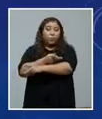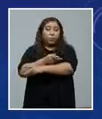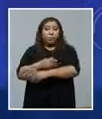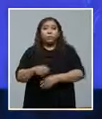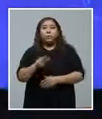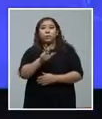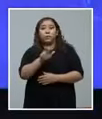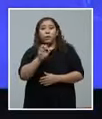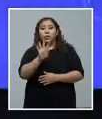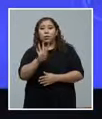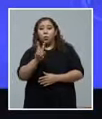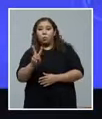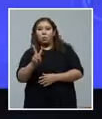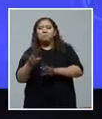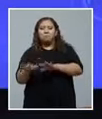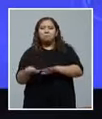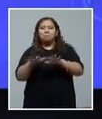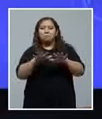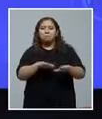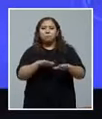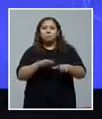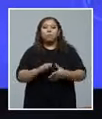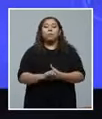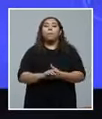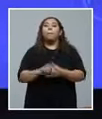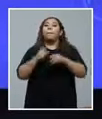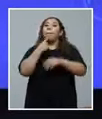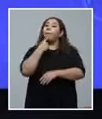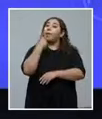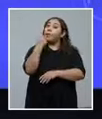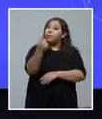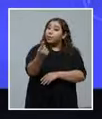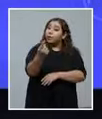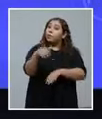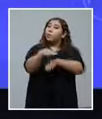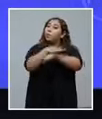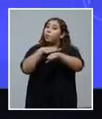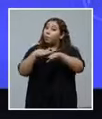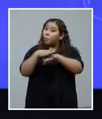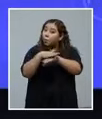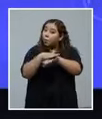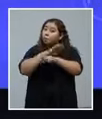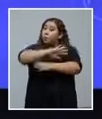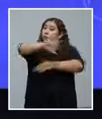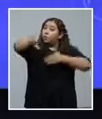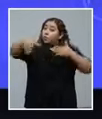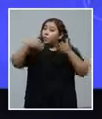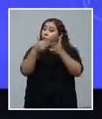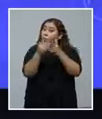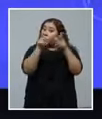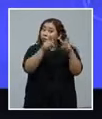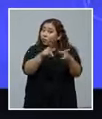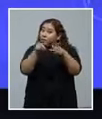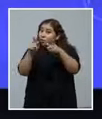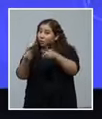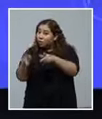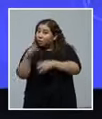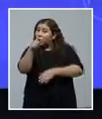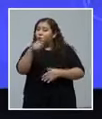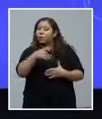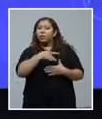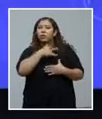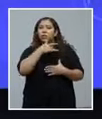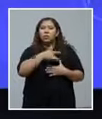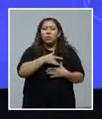que reconocer y hay que mencionar, por favor, a todos los pacientes, a todas las personas, si usted tiene un síntoma, no espere a